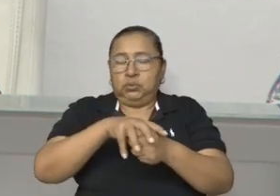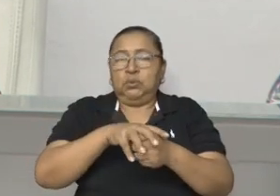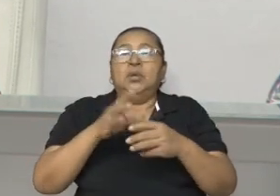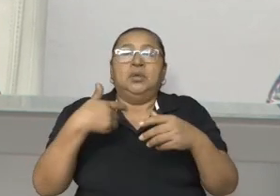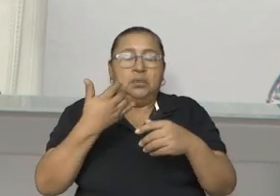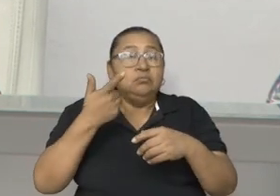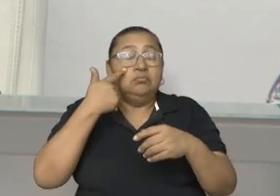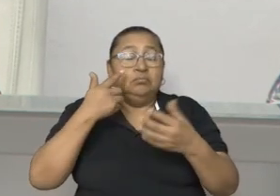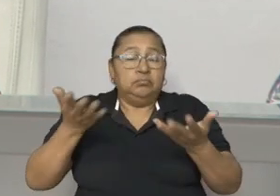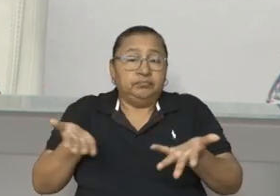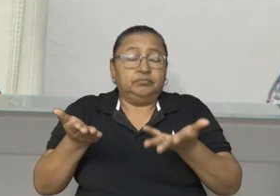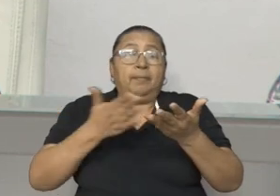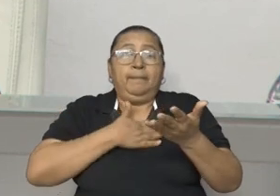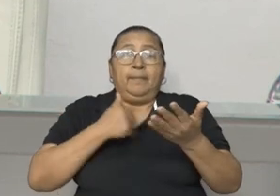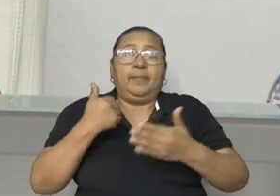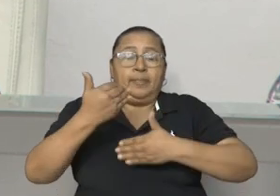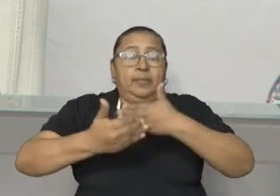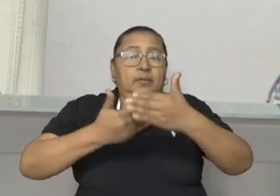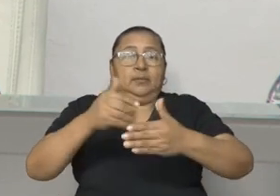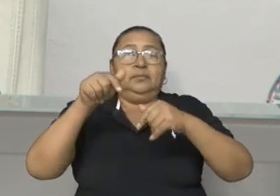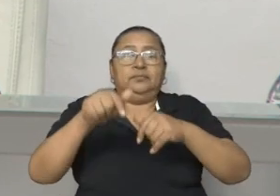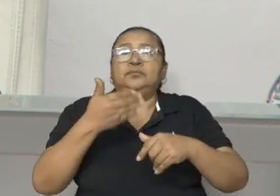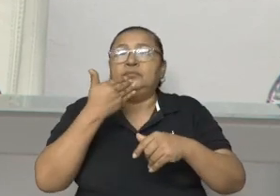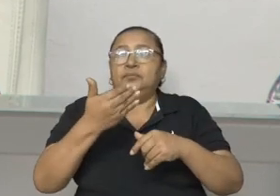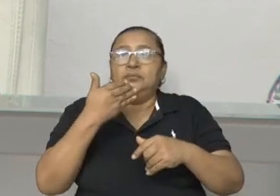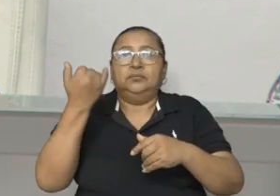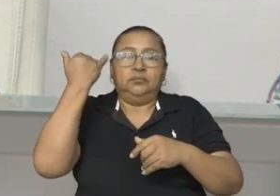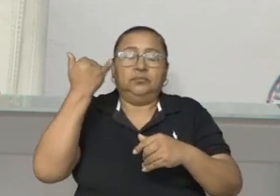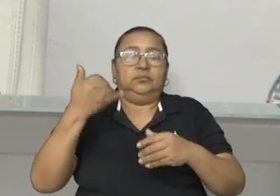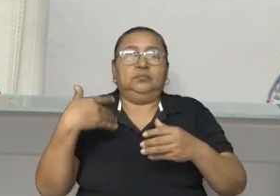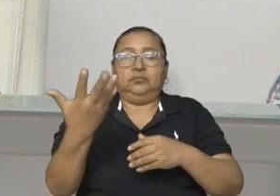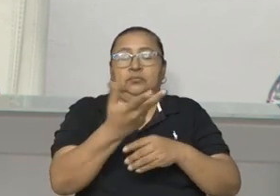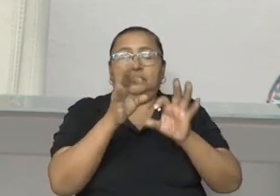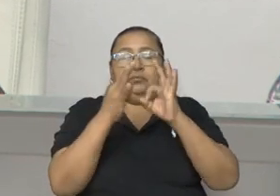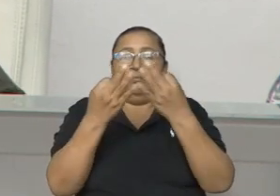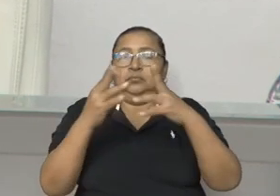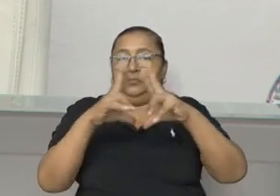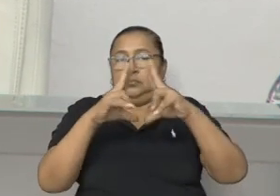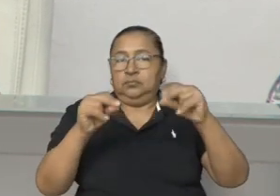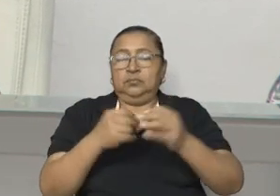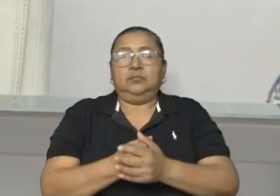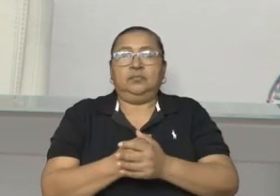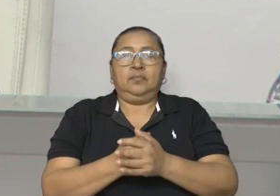propiciar un mejor desempeño para el beneficio de las familias nicaragüenses.